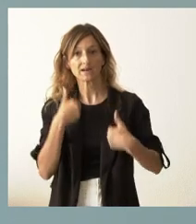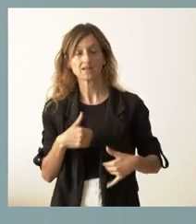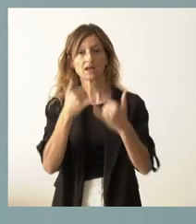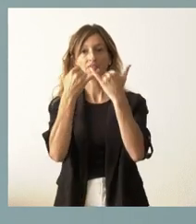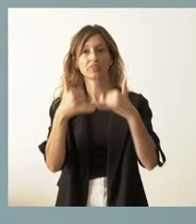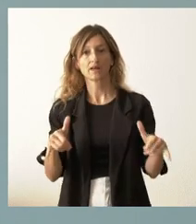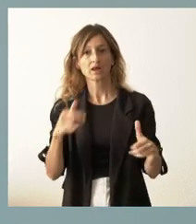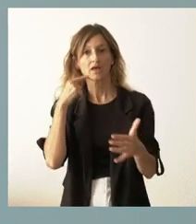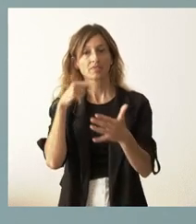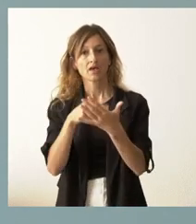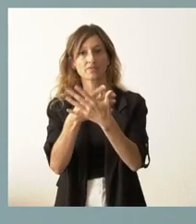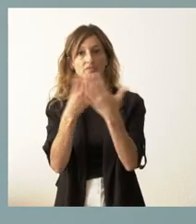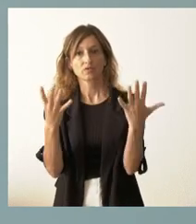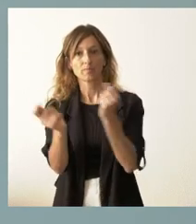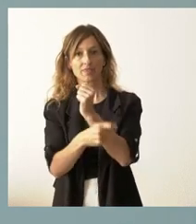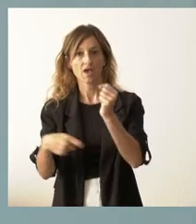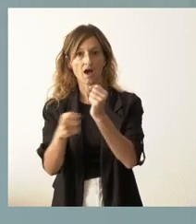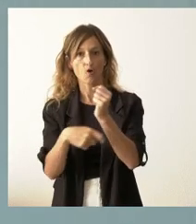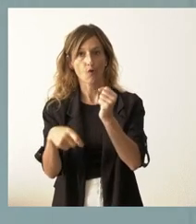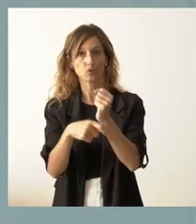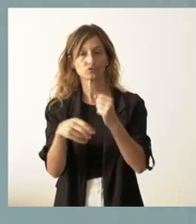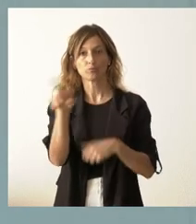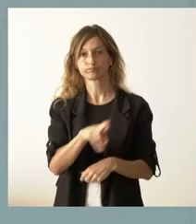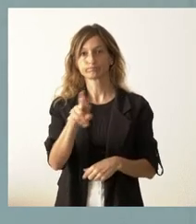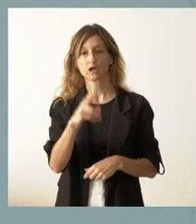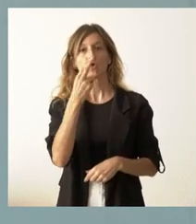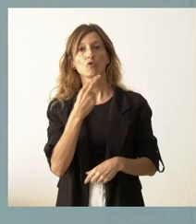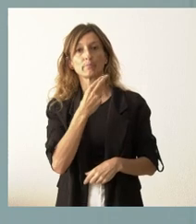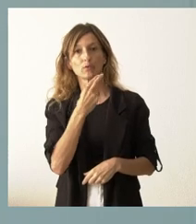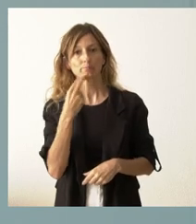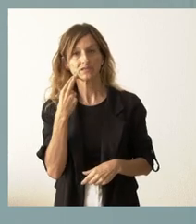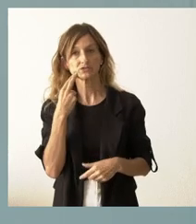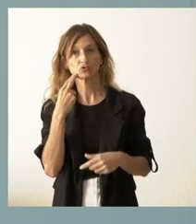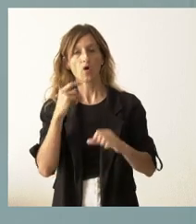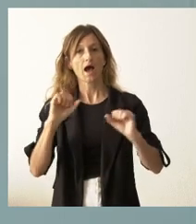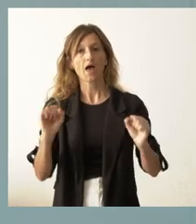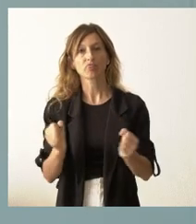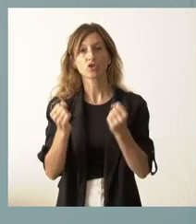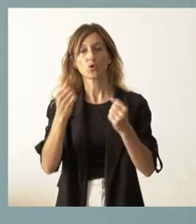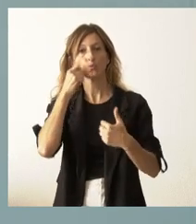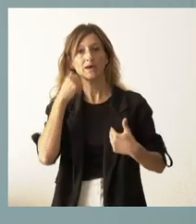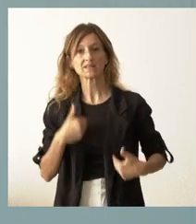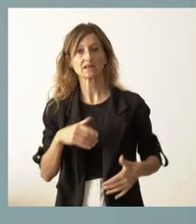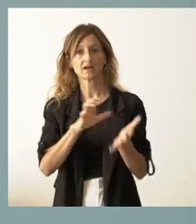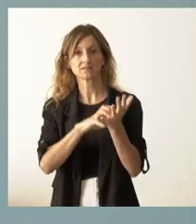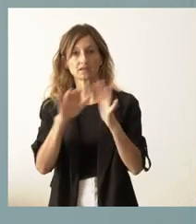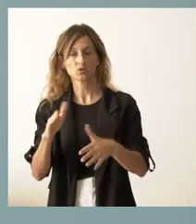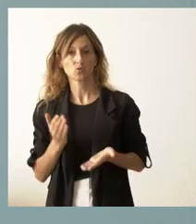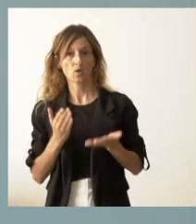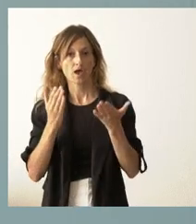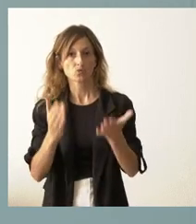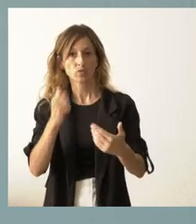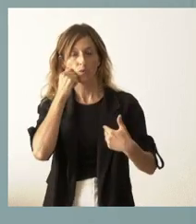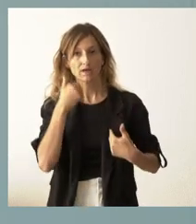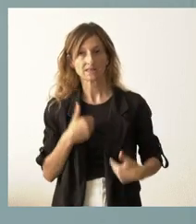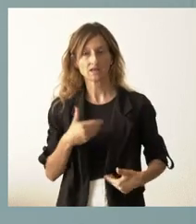el 19 de agosto, reiteramos nuestro compromiso con la Acción Humanitaria de Castilla y León, con la ayuda humanitaria y